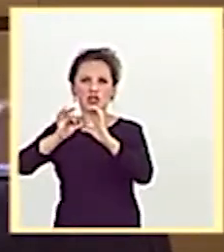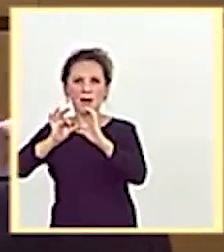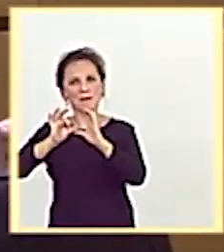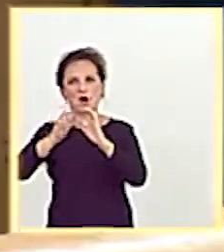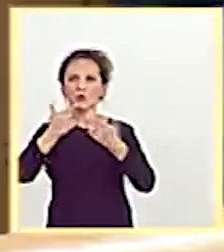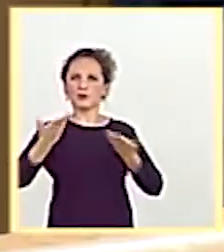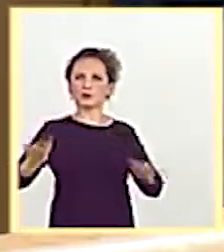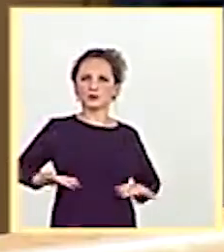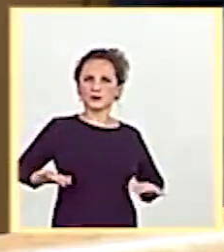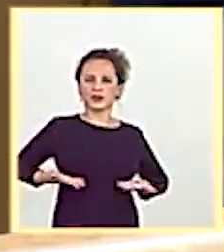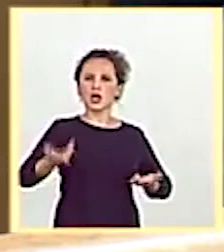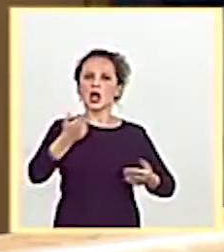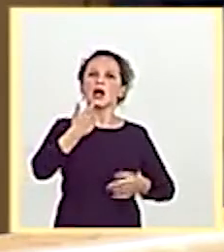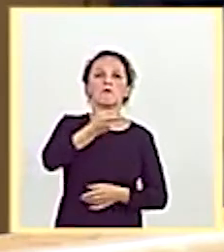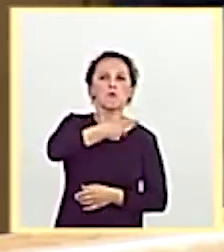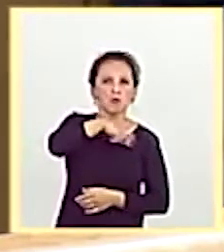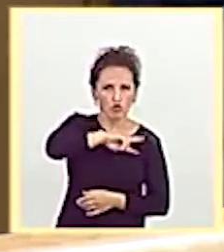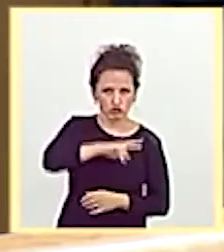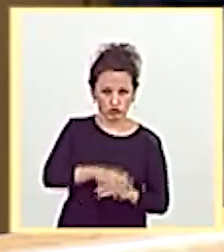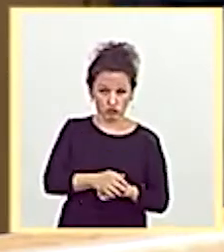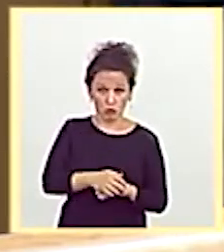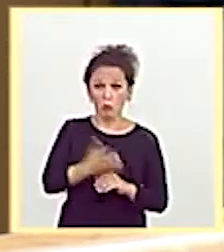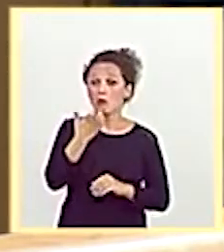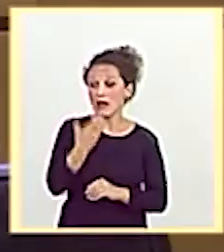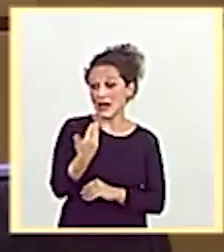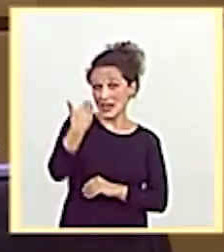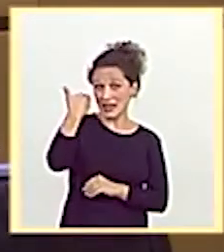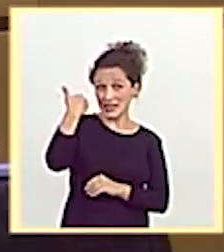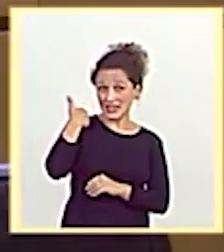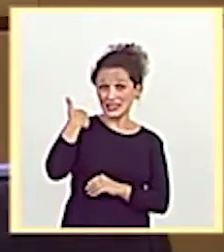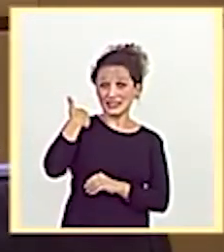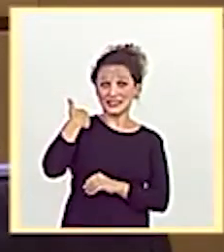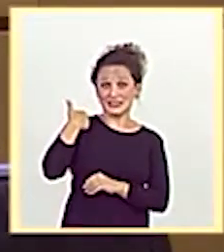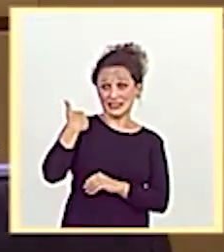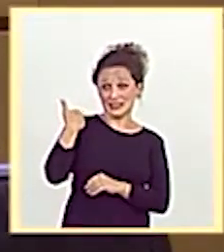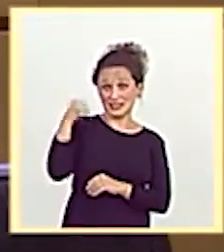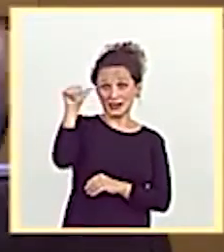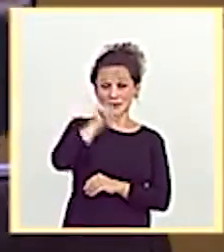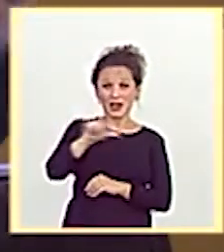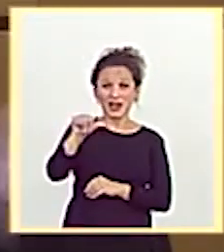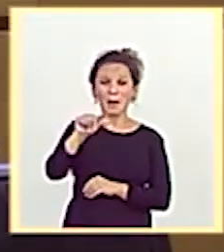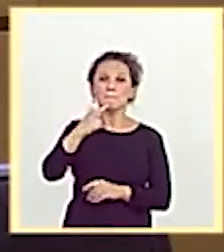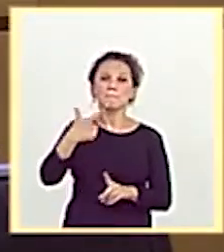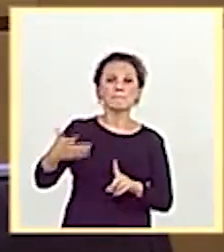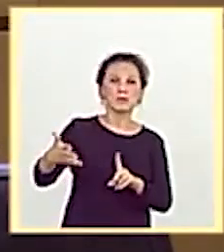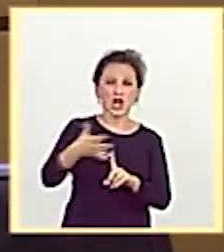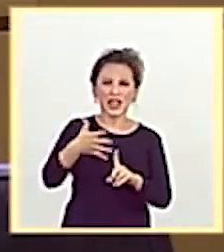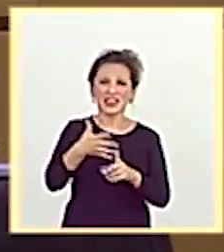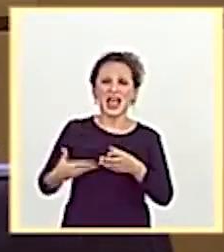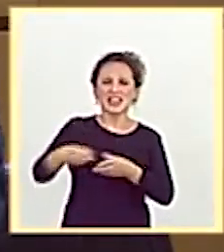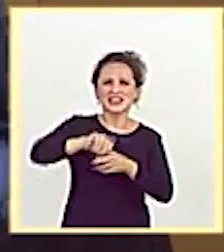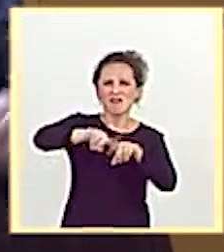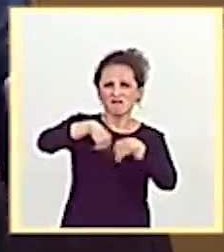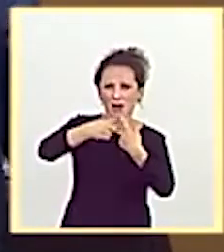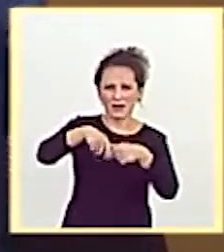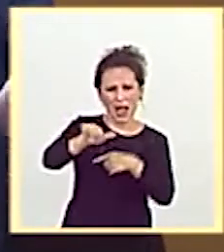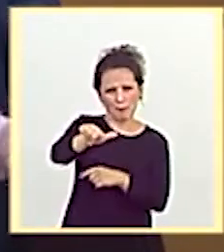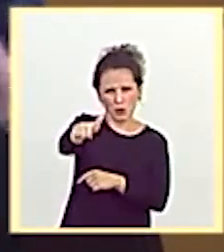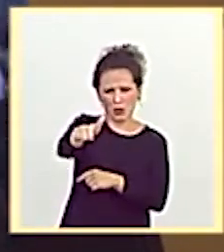La semana pasada, por ejemplo, aprobaron el teléfono de violencia intrafamiliar. ¡Qué bochornos, señorías!